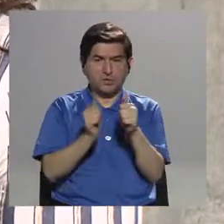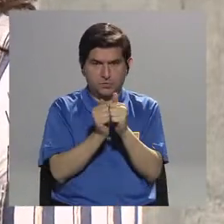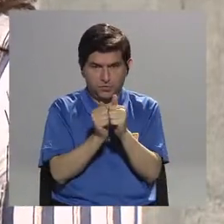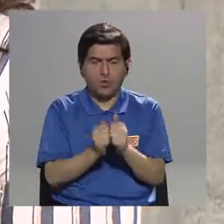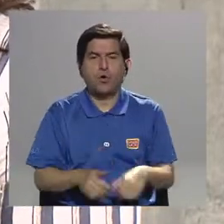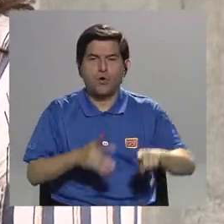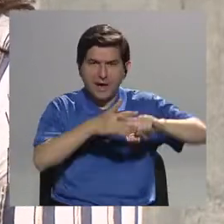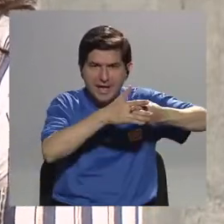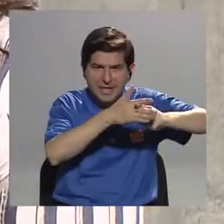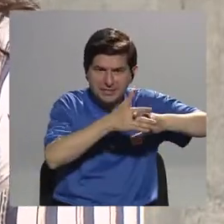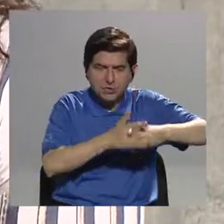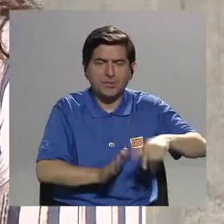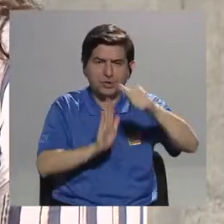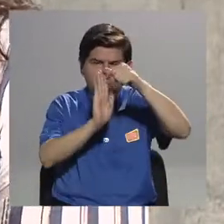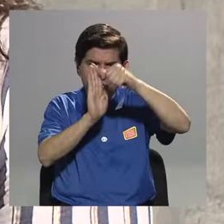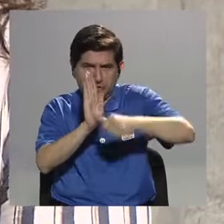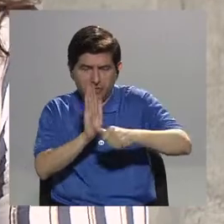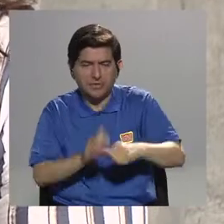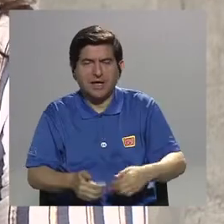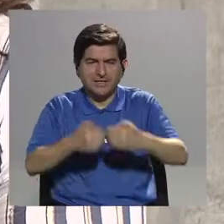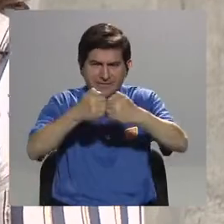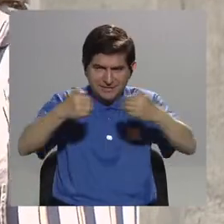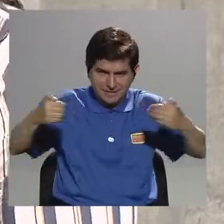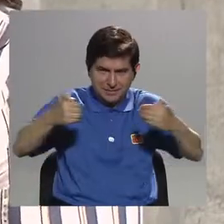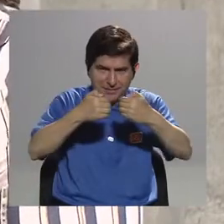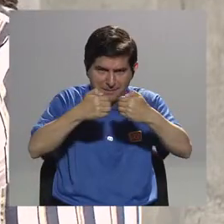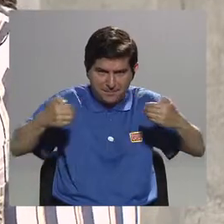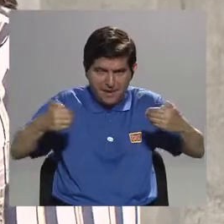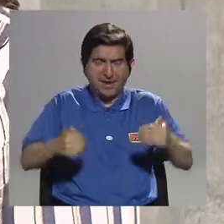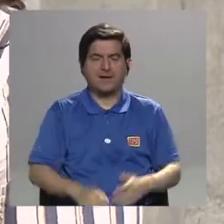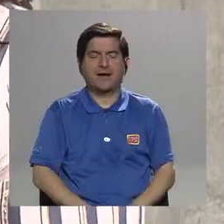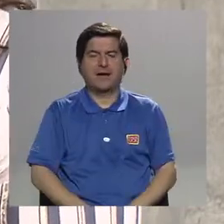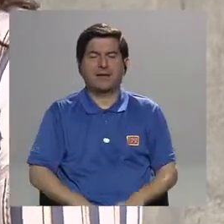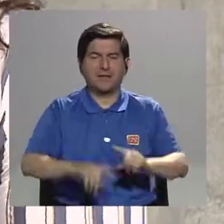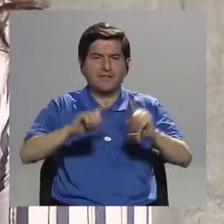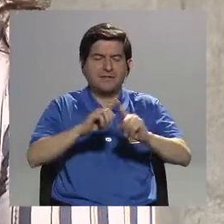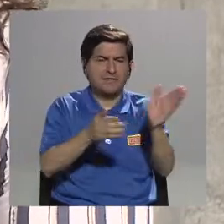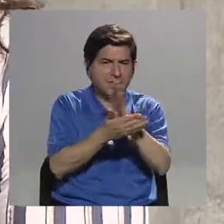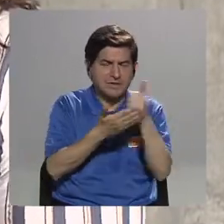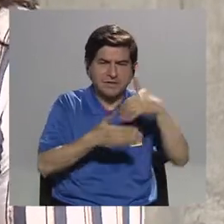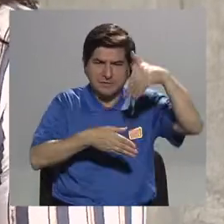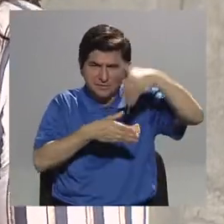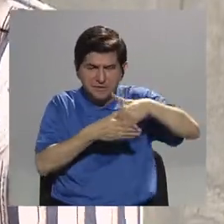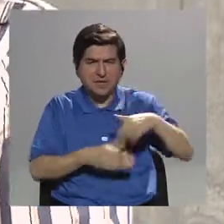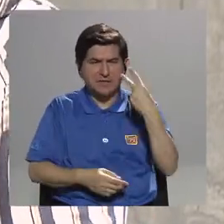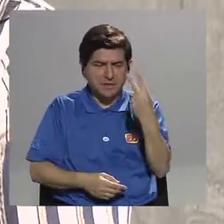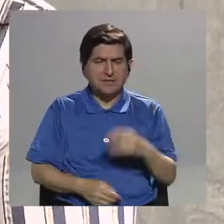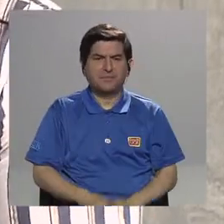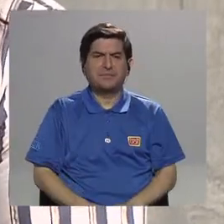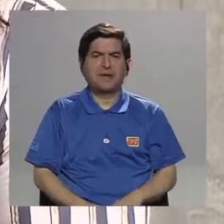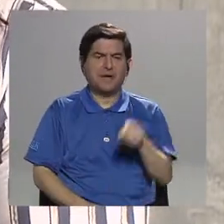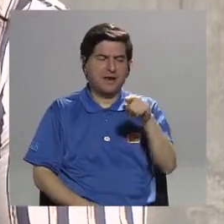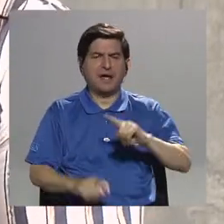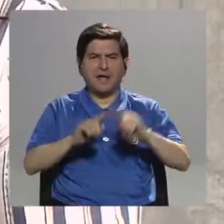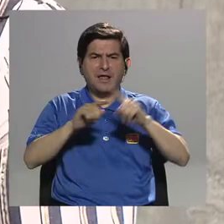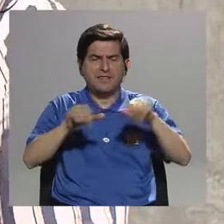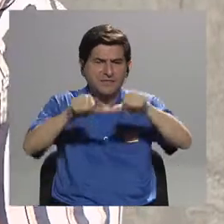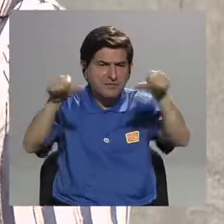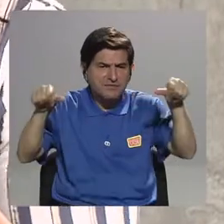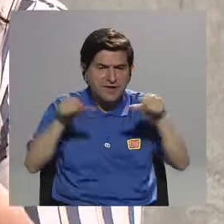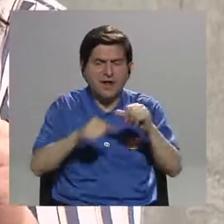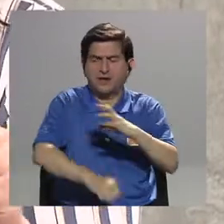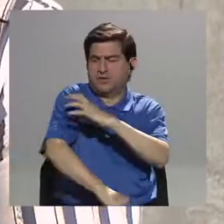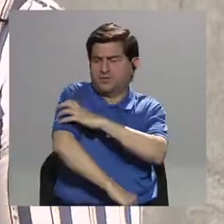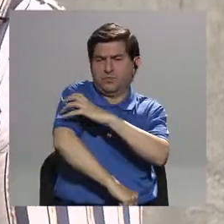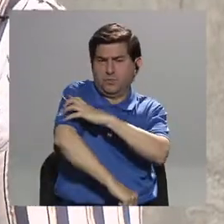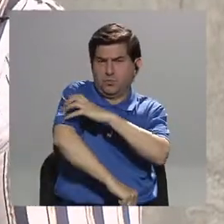proceso por el cual ellos con un instrumental quirúrgico hacen separación de arterias, venas, pueden